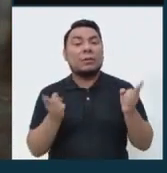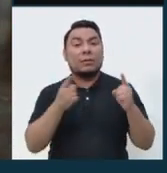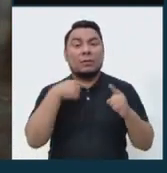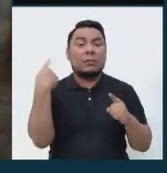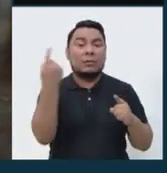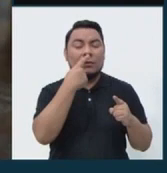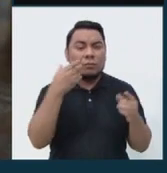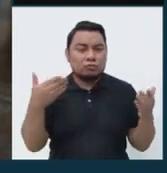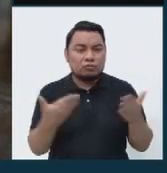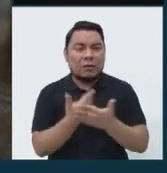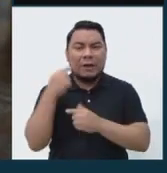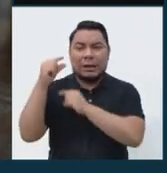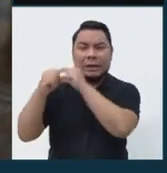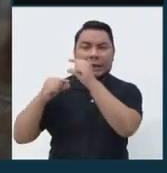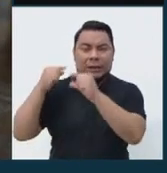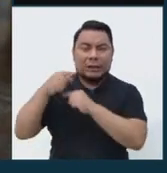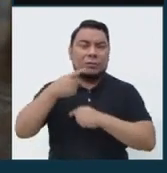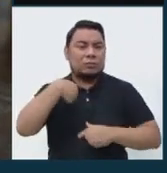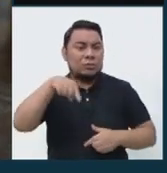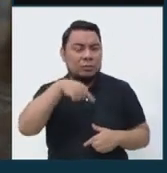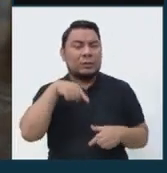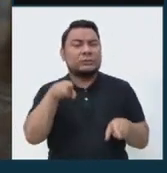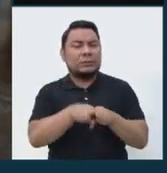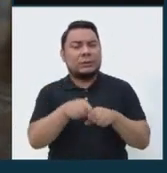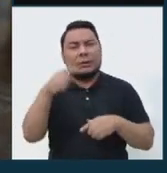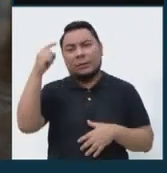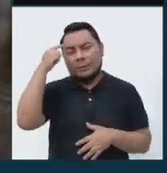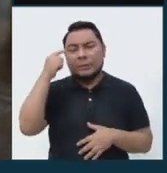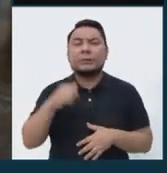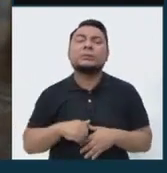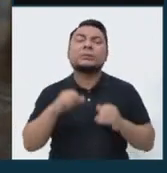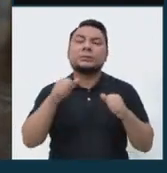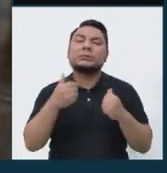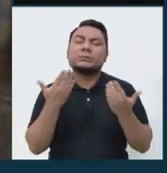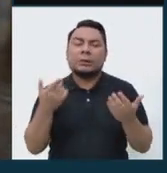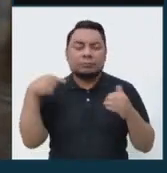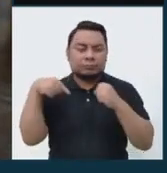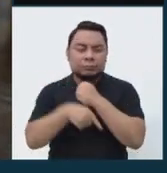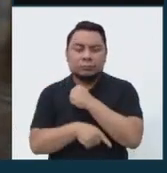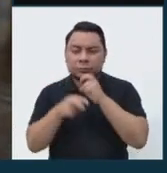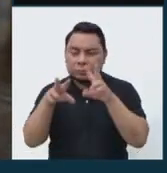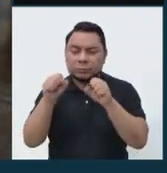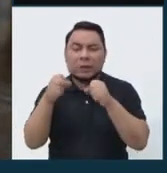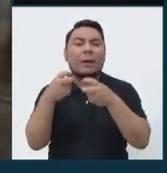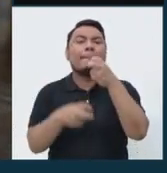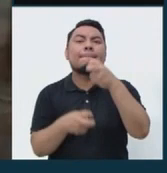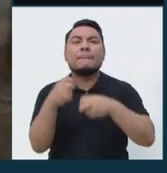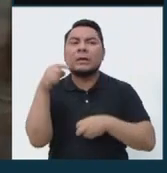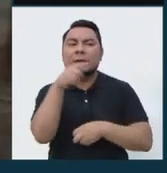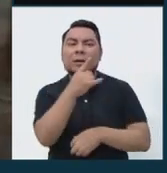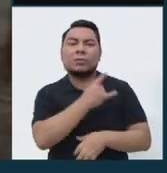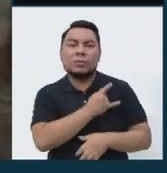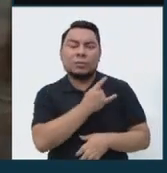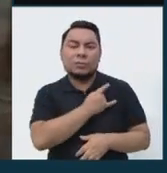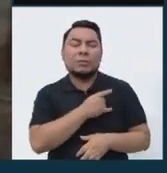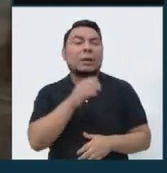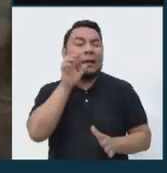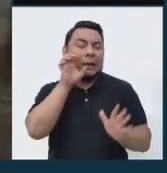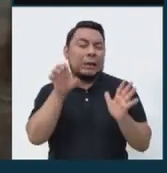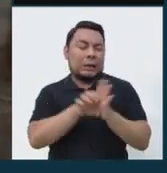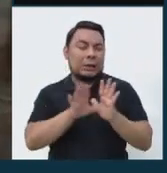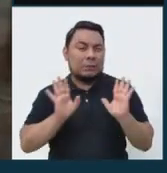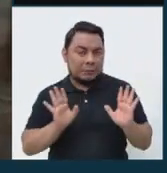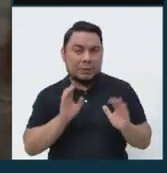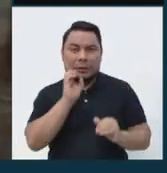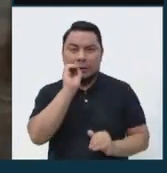pensando en las nuevas generaciones, también nosotros estamos pensando en analizar más a fondo los problemas de las universidades. Un ejemplo, para no